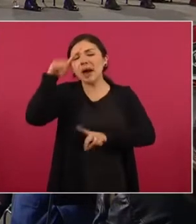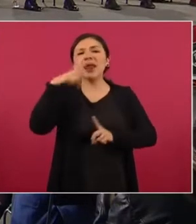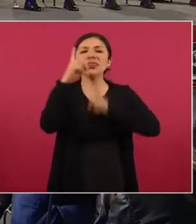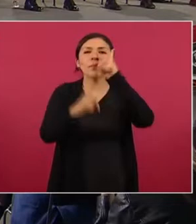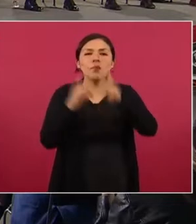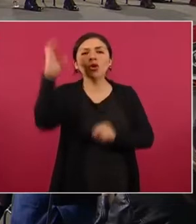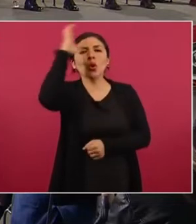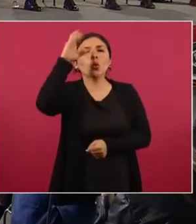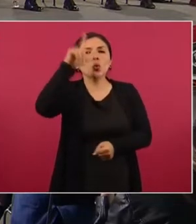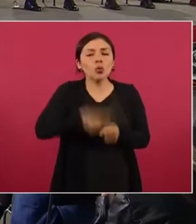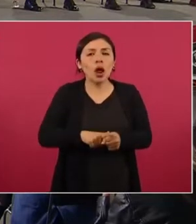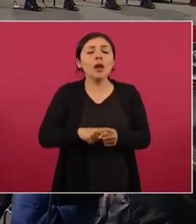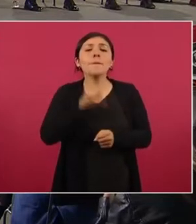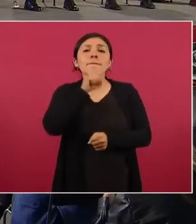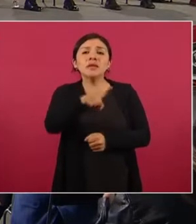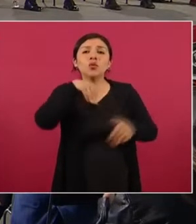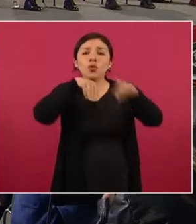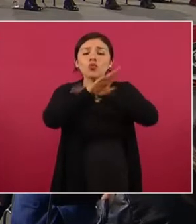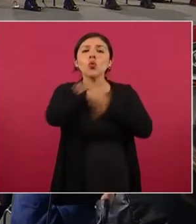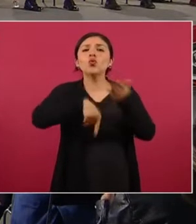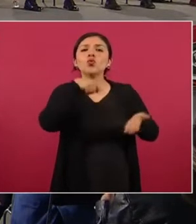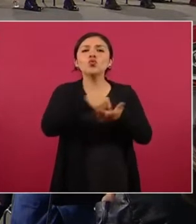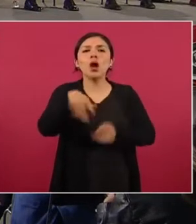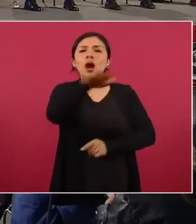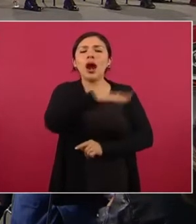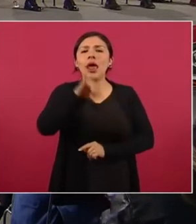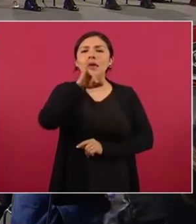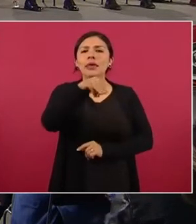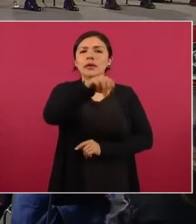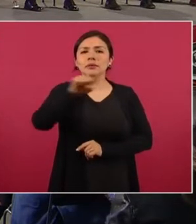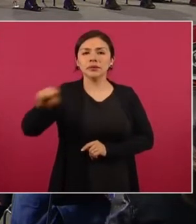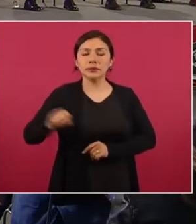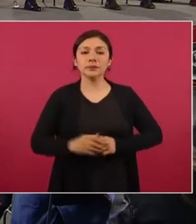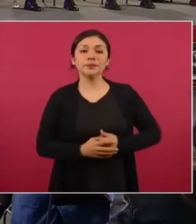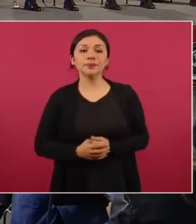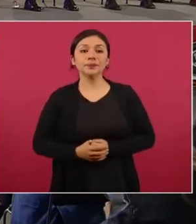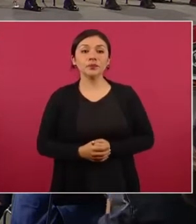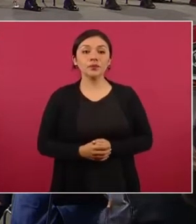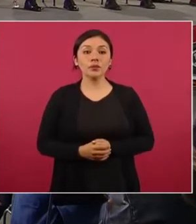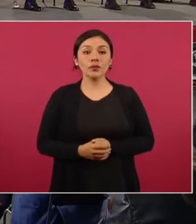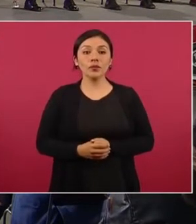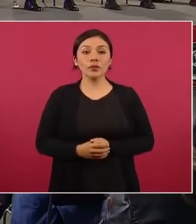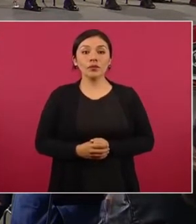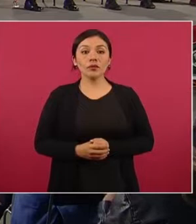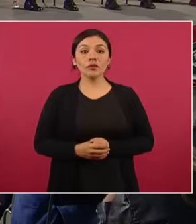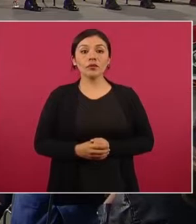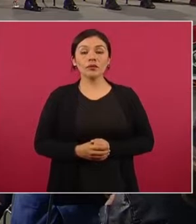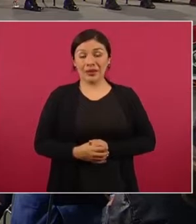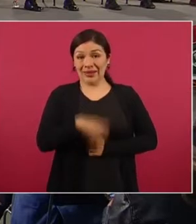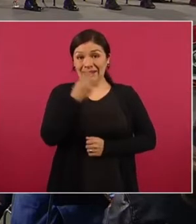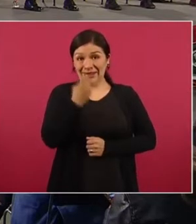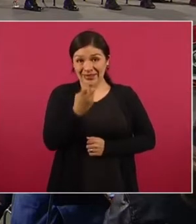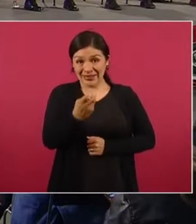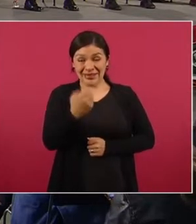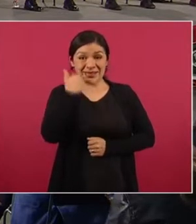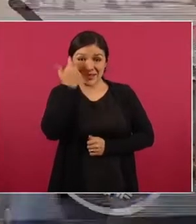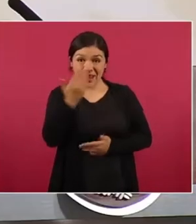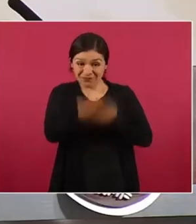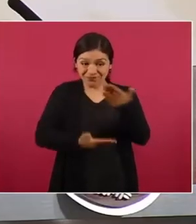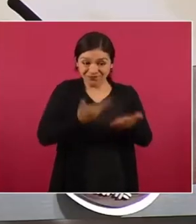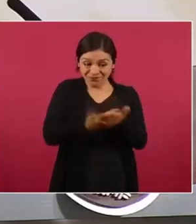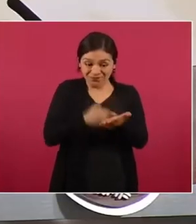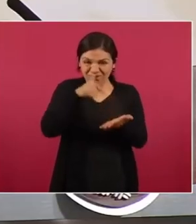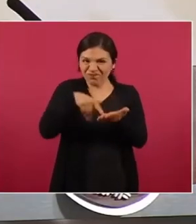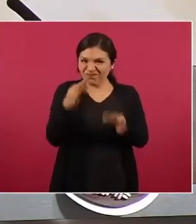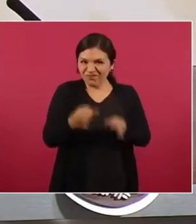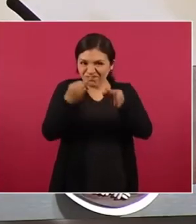culturales en las instalaciones del Instituto Mexicano del Seguro Social. Para lograr esta, concretar